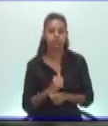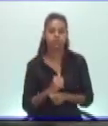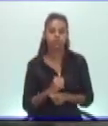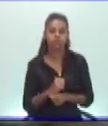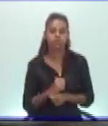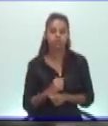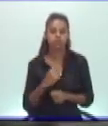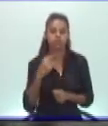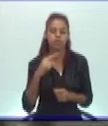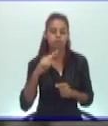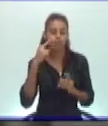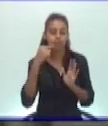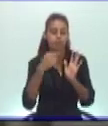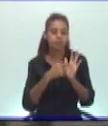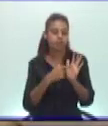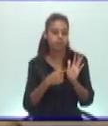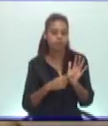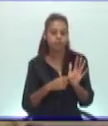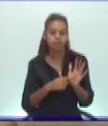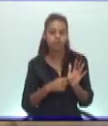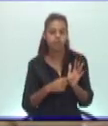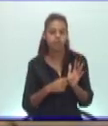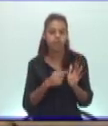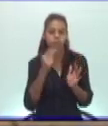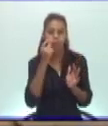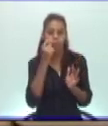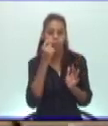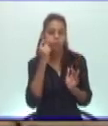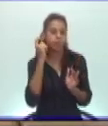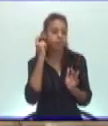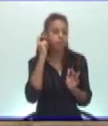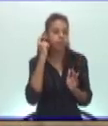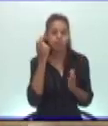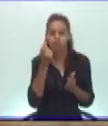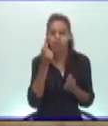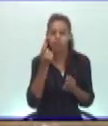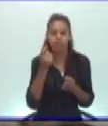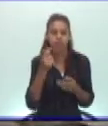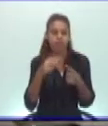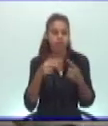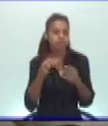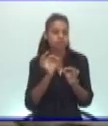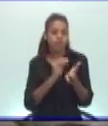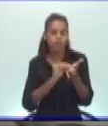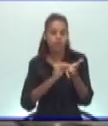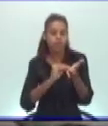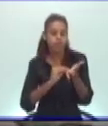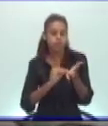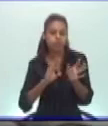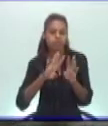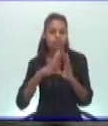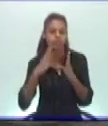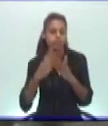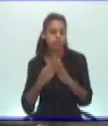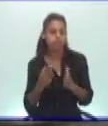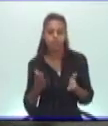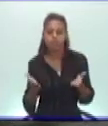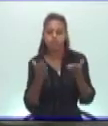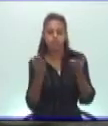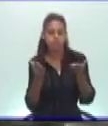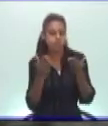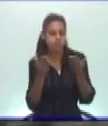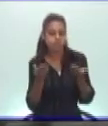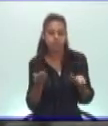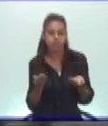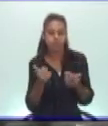persona. Y cuando ustedes vean a hombre rehabilitado, una mujer rehabilitada, con 10 años de avance en su lucha contra la